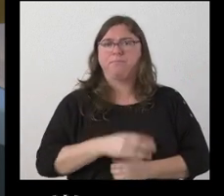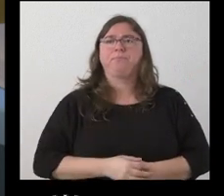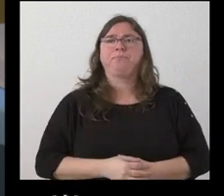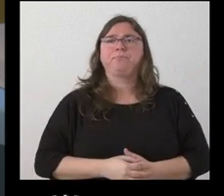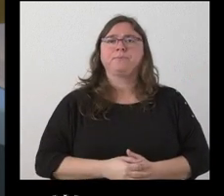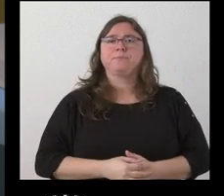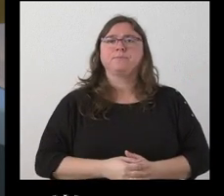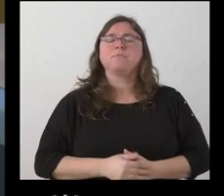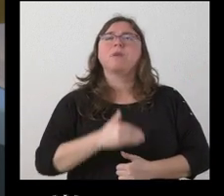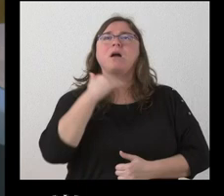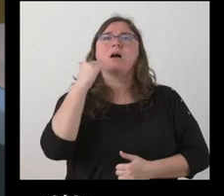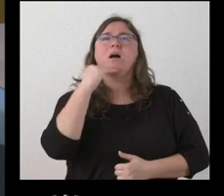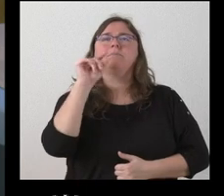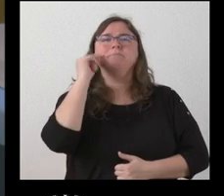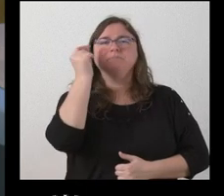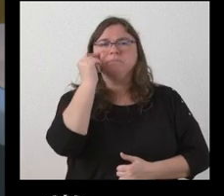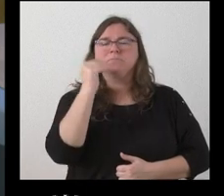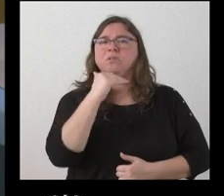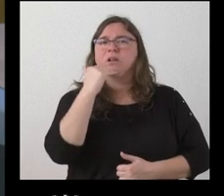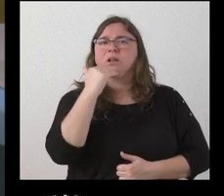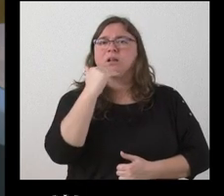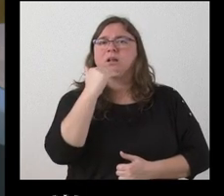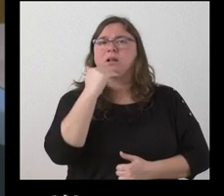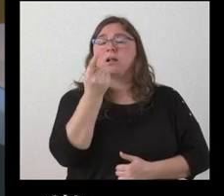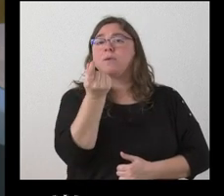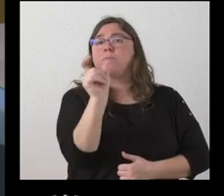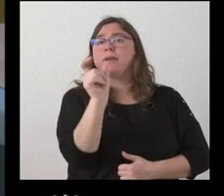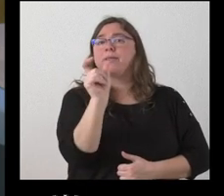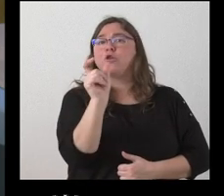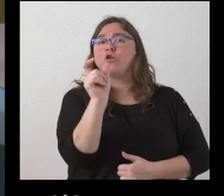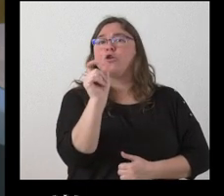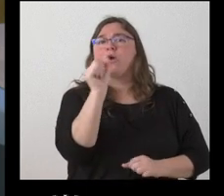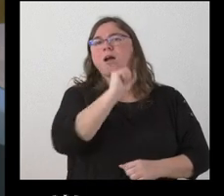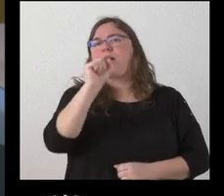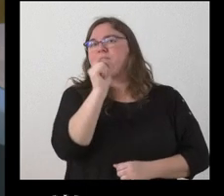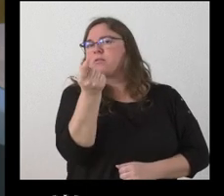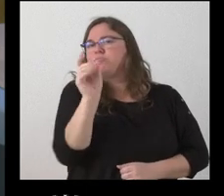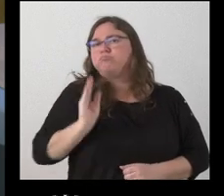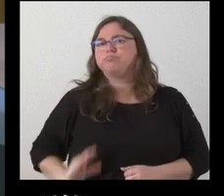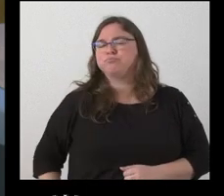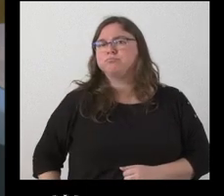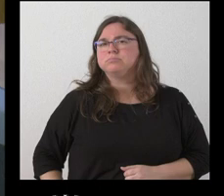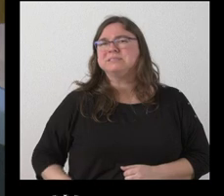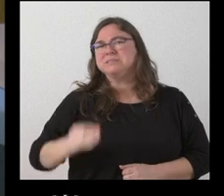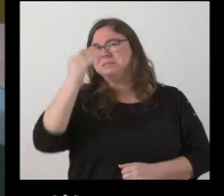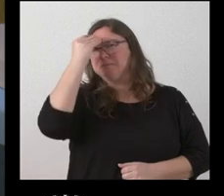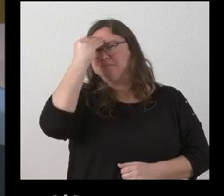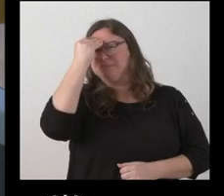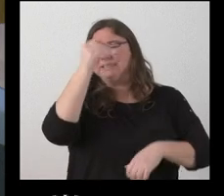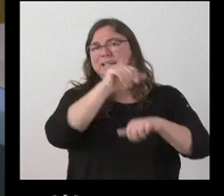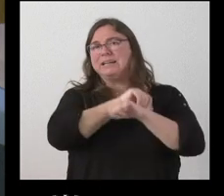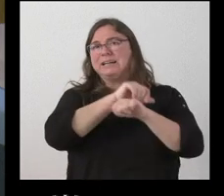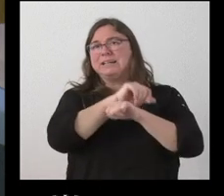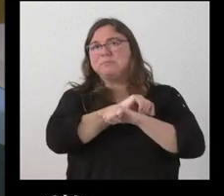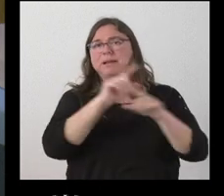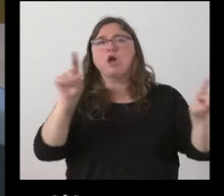se han conocido un poco las cifras de los cachés de los artistas mi pregunta sería más o menos cuánto esperan ya que se trata de un